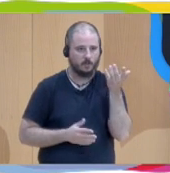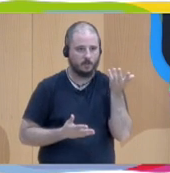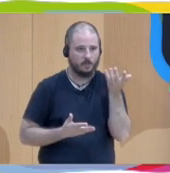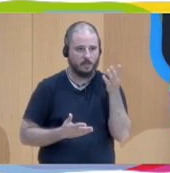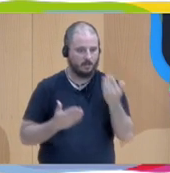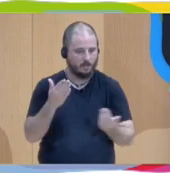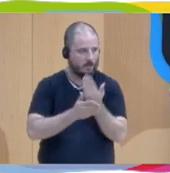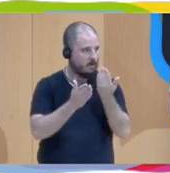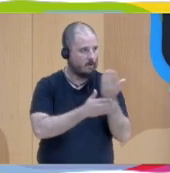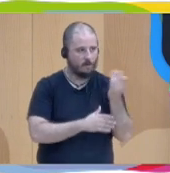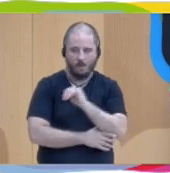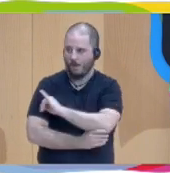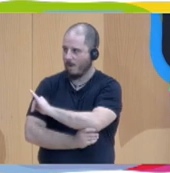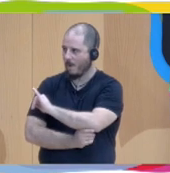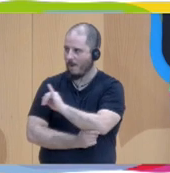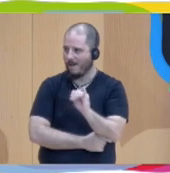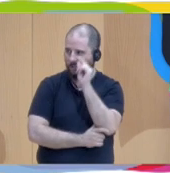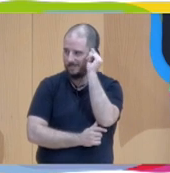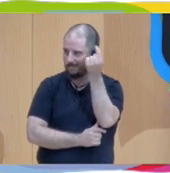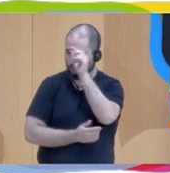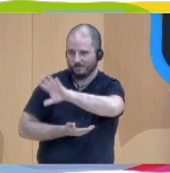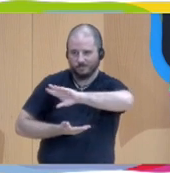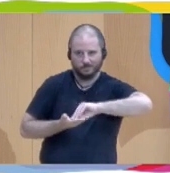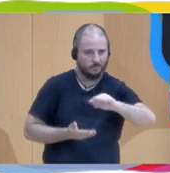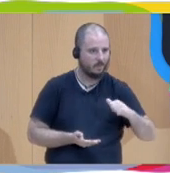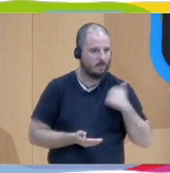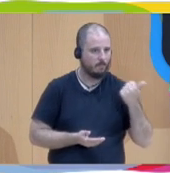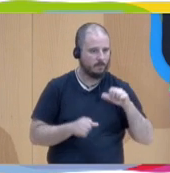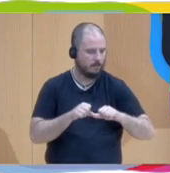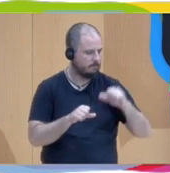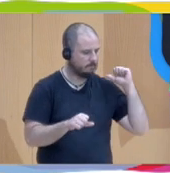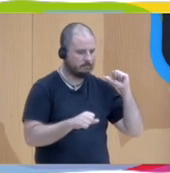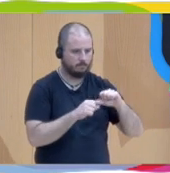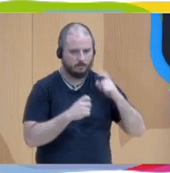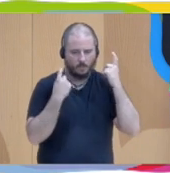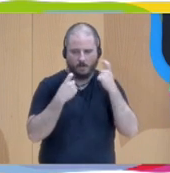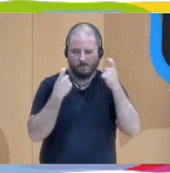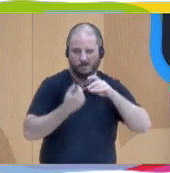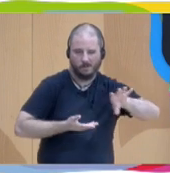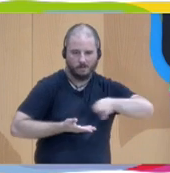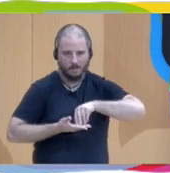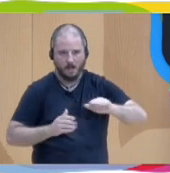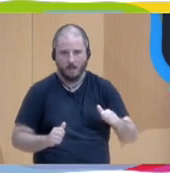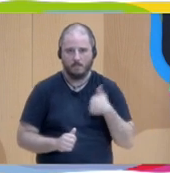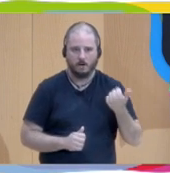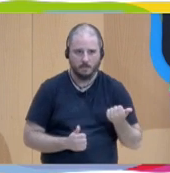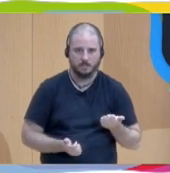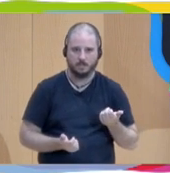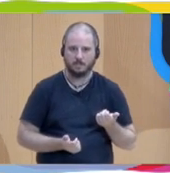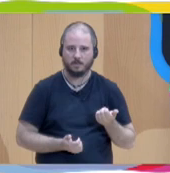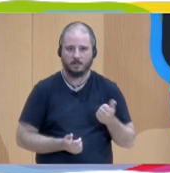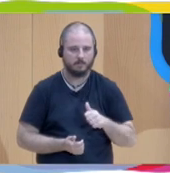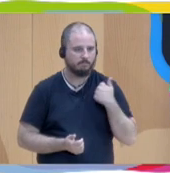jornadas, todo el esfuerzo que se ha realizado hasta ahora. No partimos de nada y aprovechar todas las